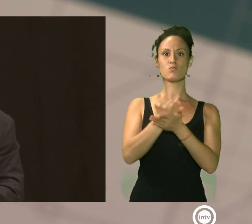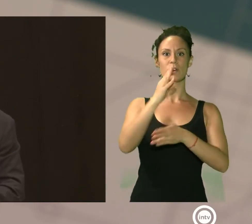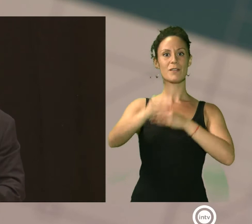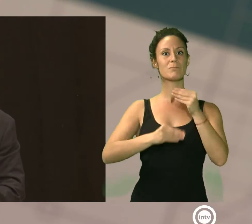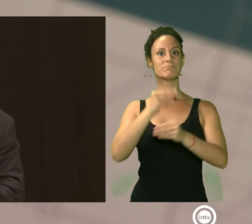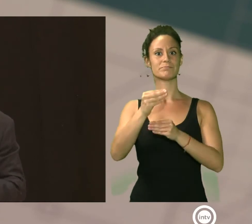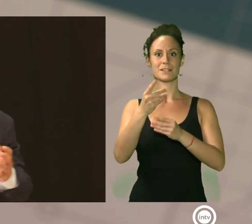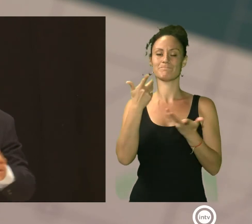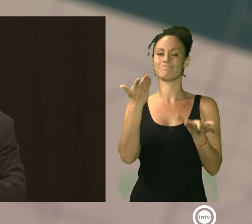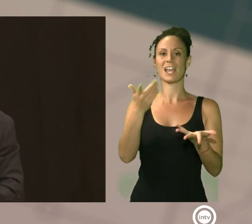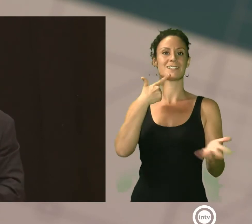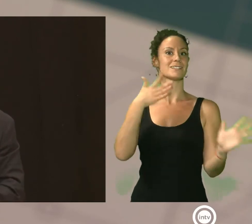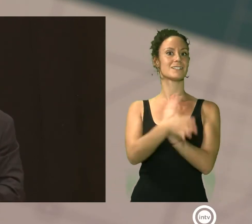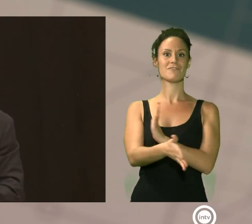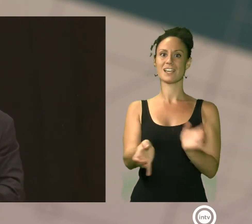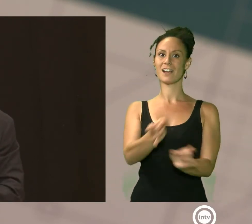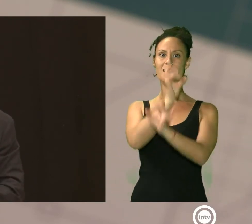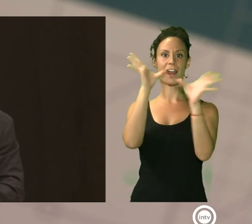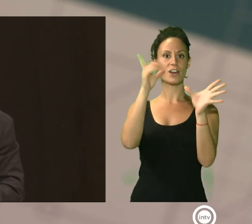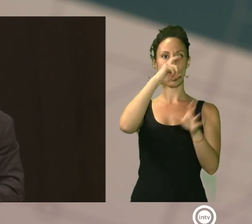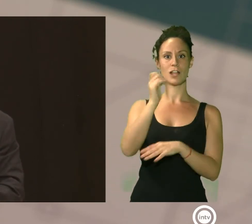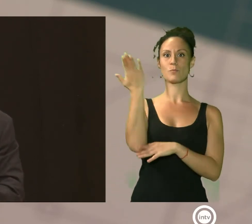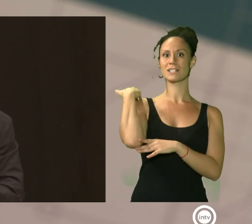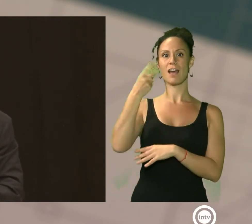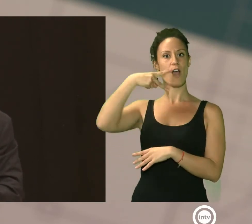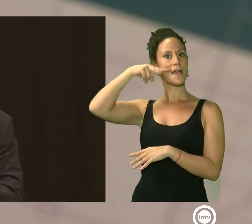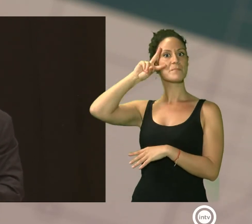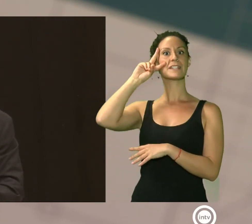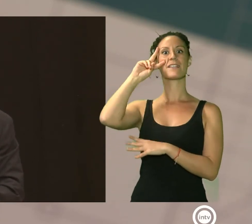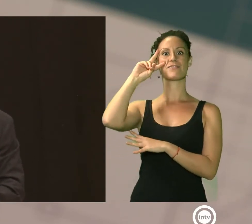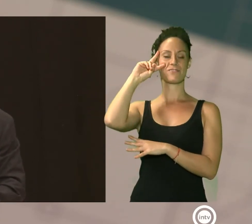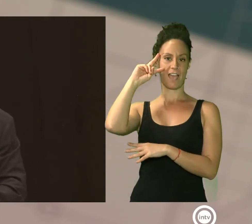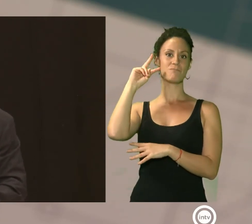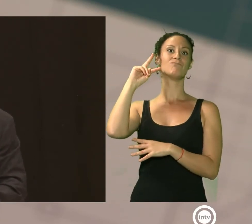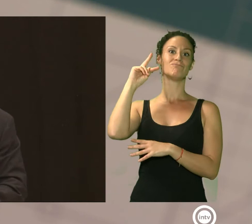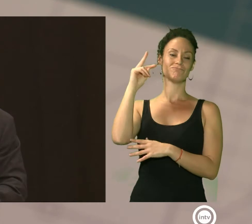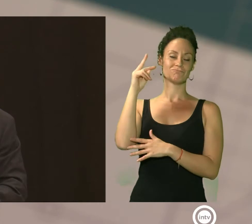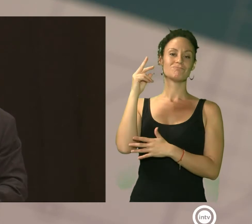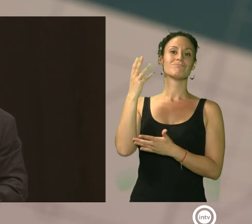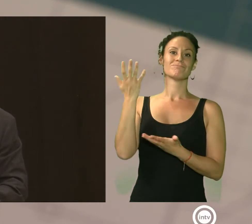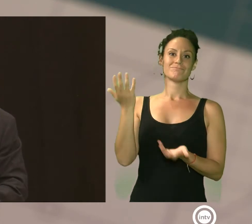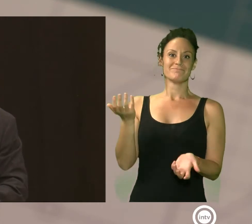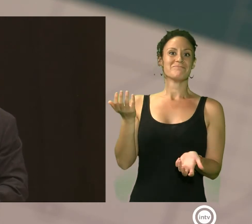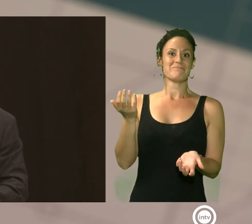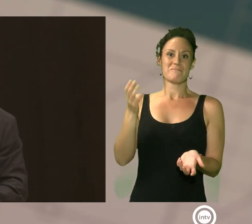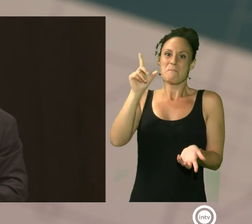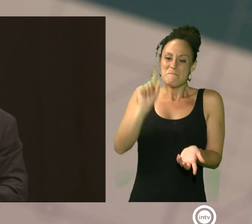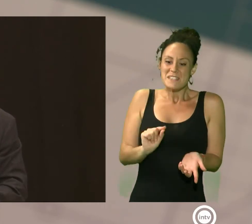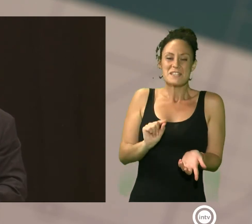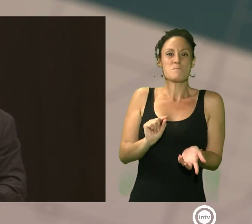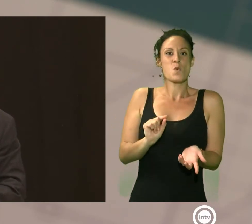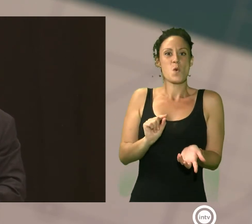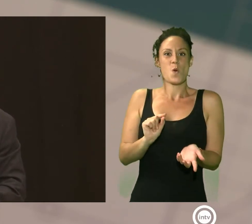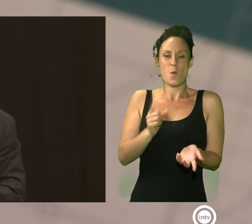inequívoca de que el año pasado, la experiencia del año pasado, cuanto menos fue bastante